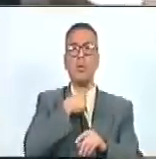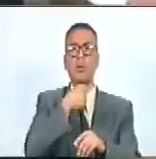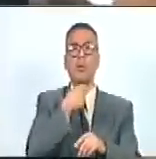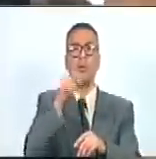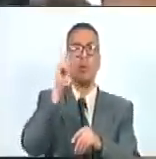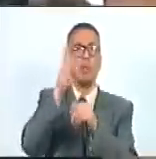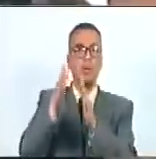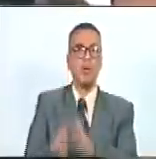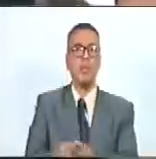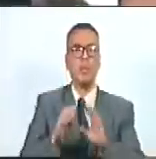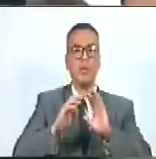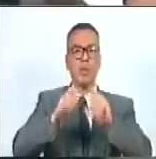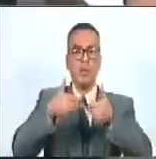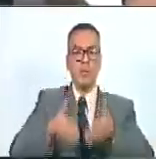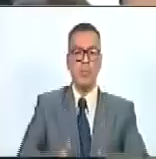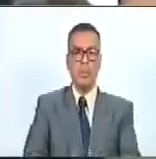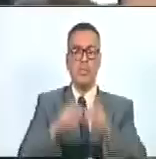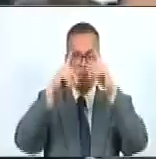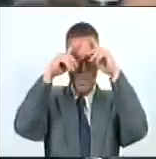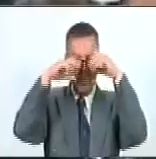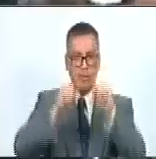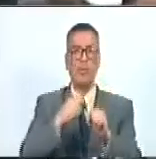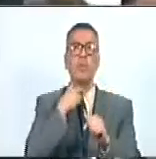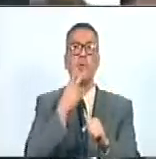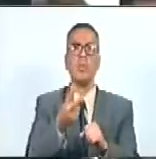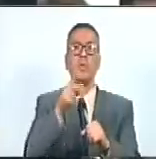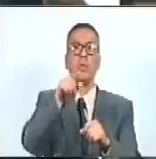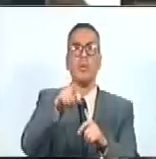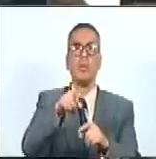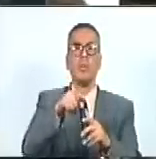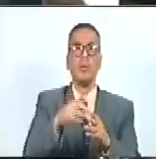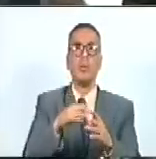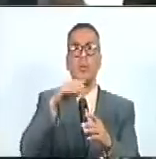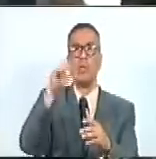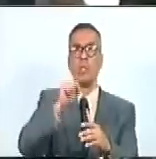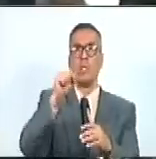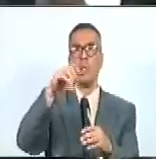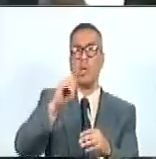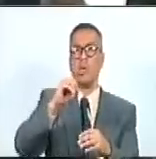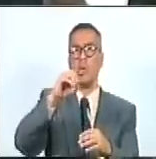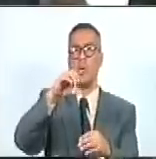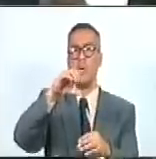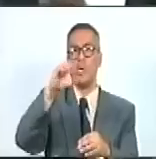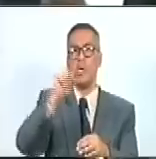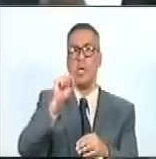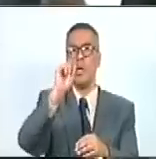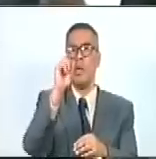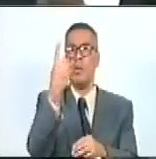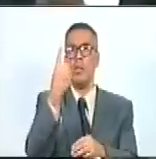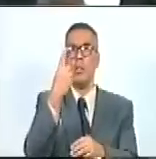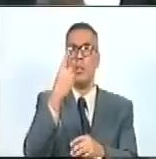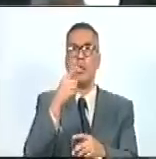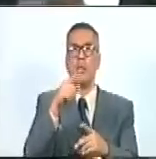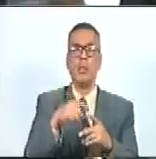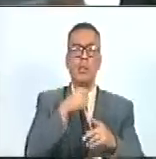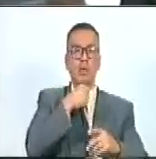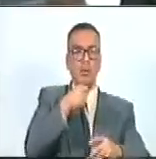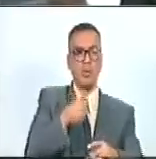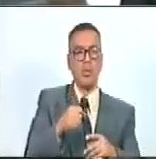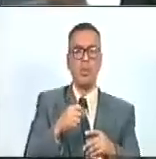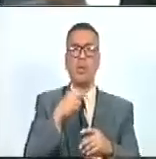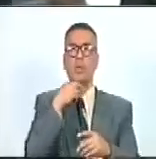venezolano. Nace la profesión de locutor en Venezuela y se convierte Francisco Fossa Andersen en el primer periodista